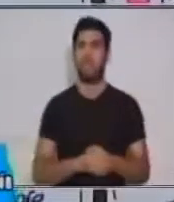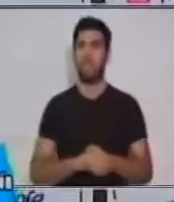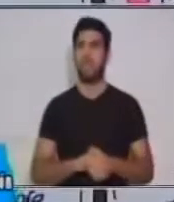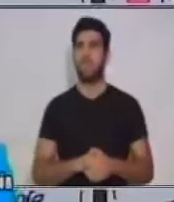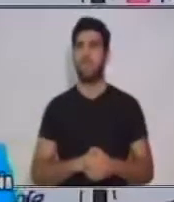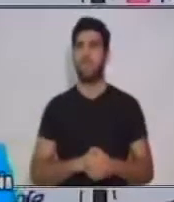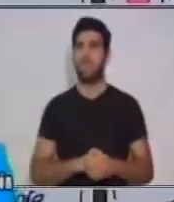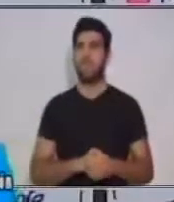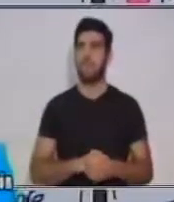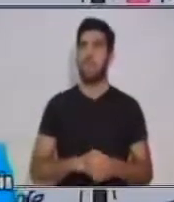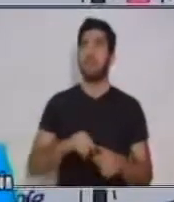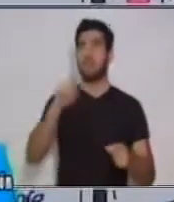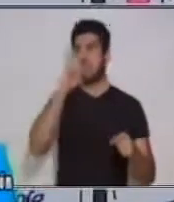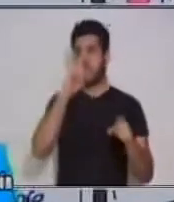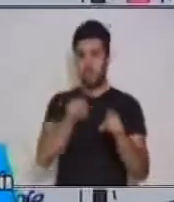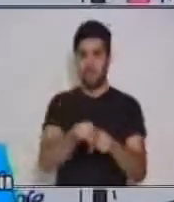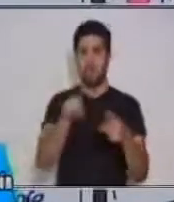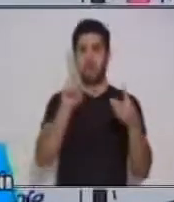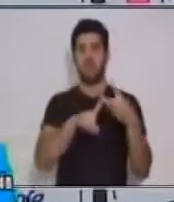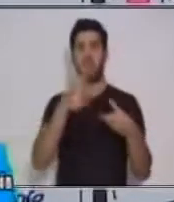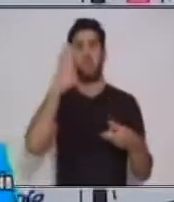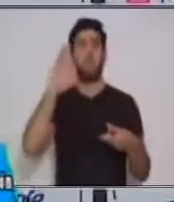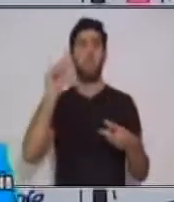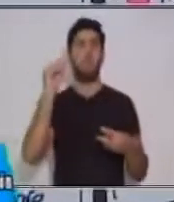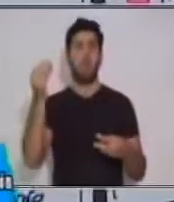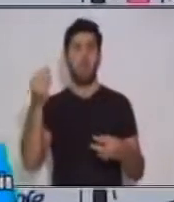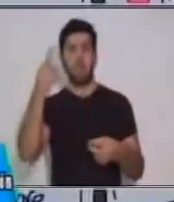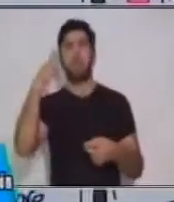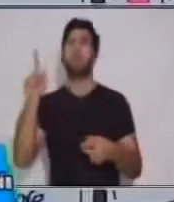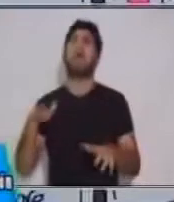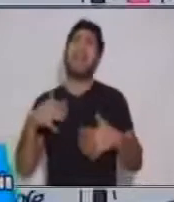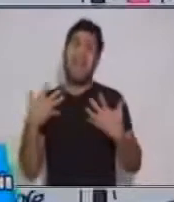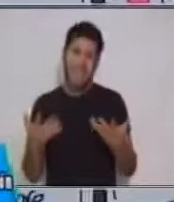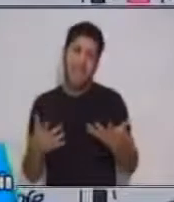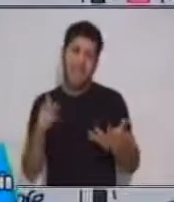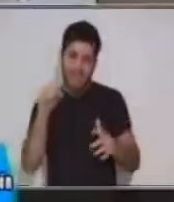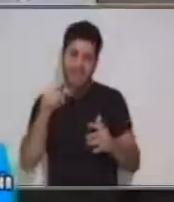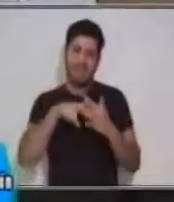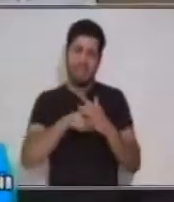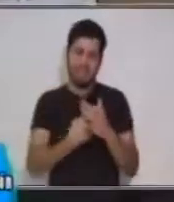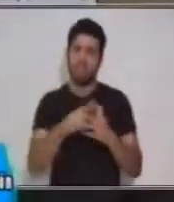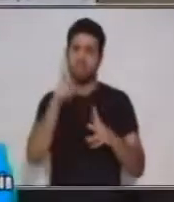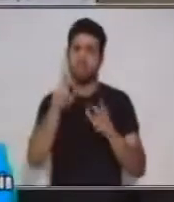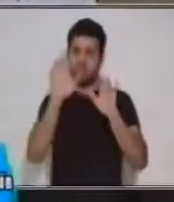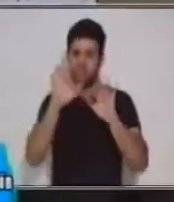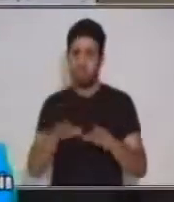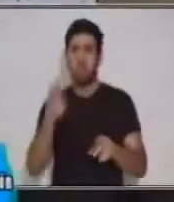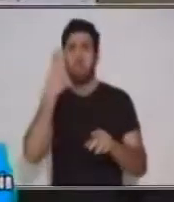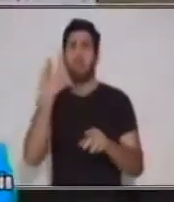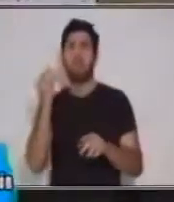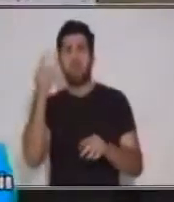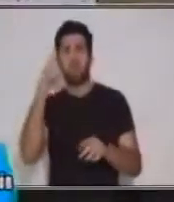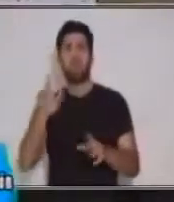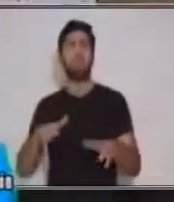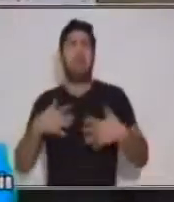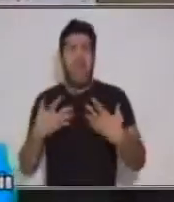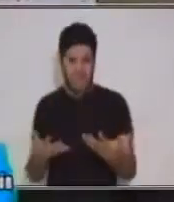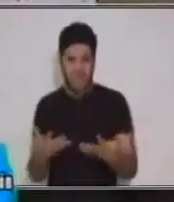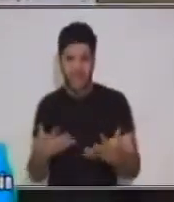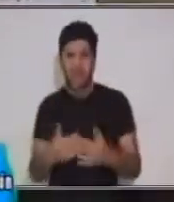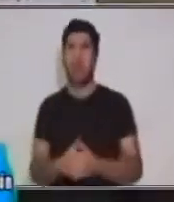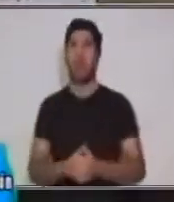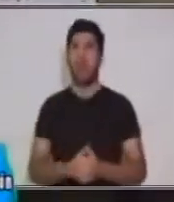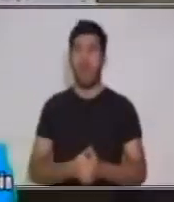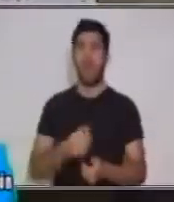También tenemos el por qué y para qué, es la razón, es la importancia que